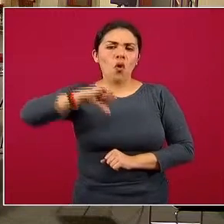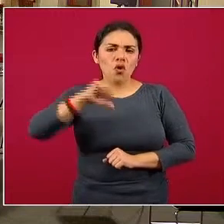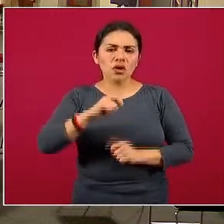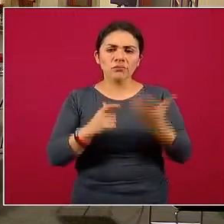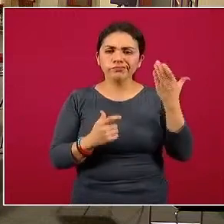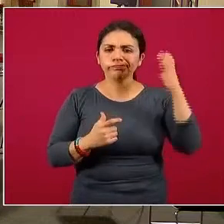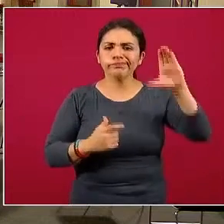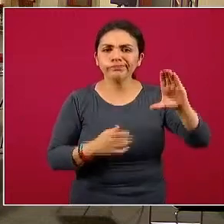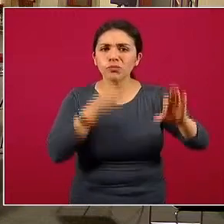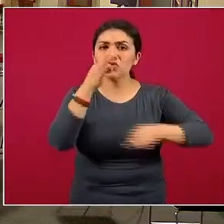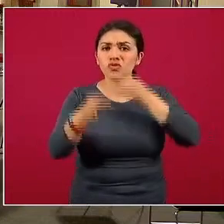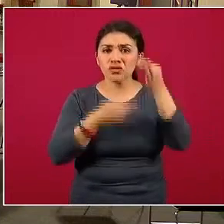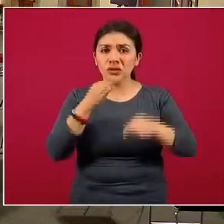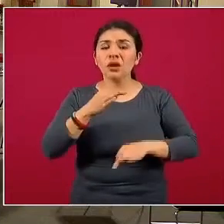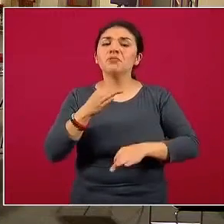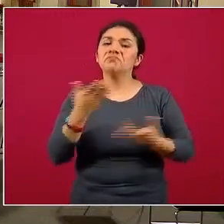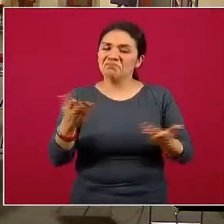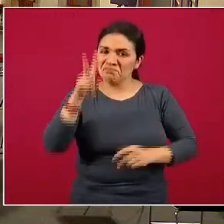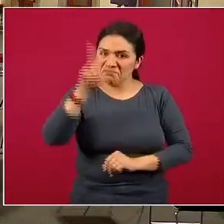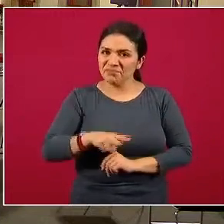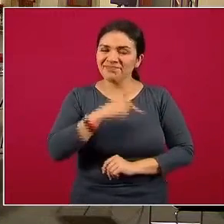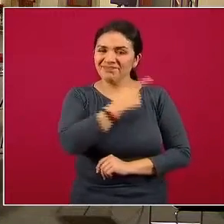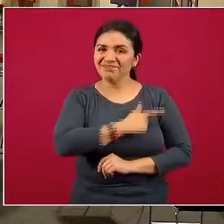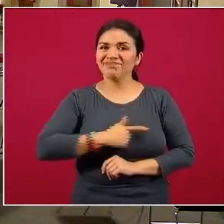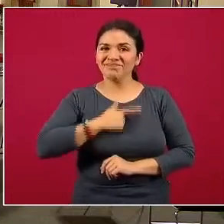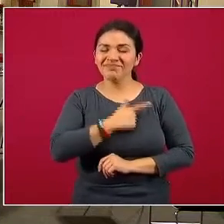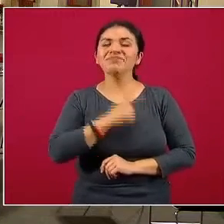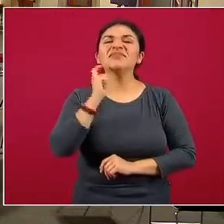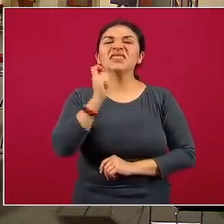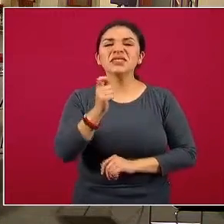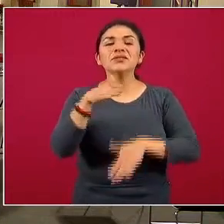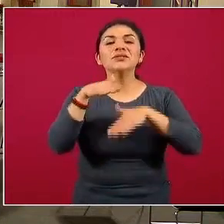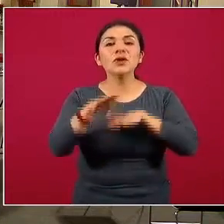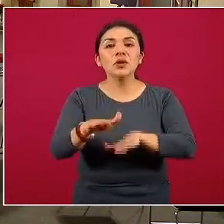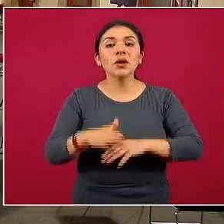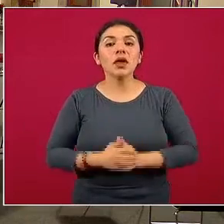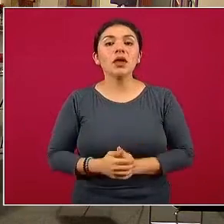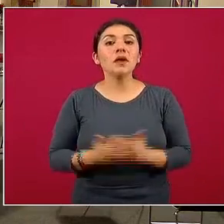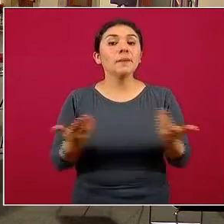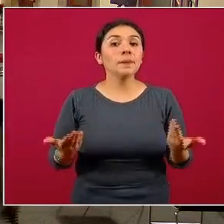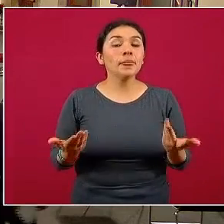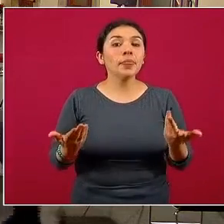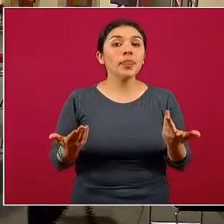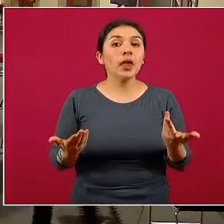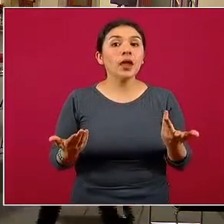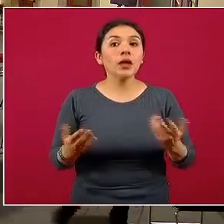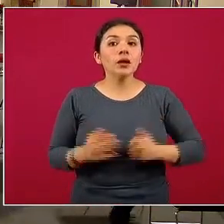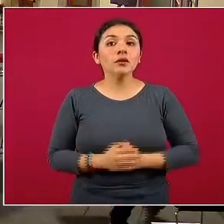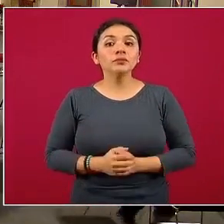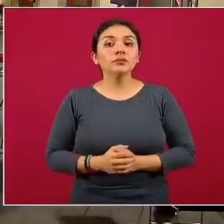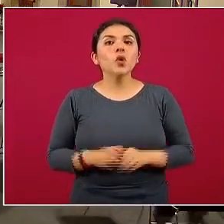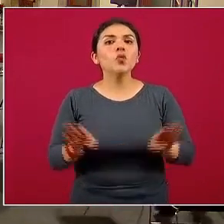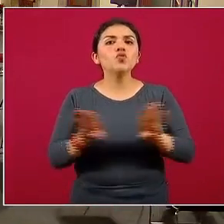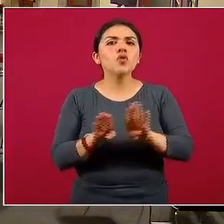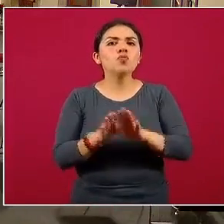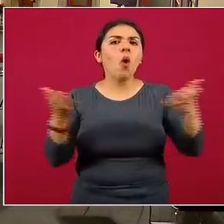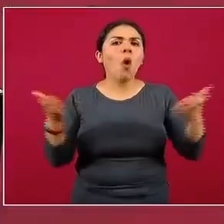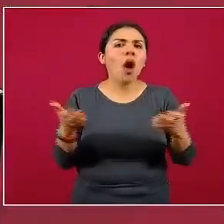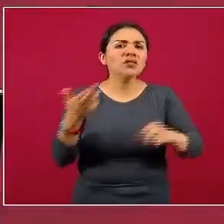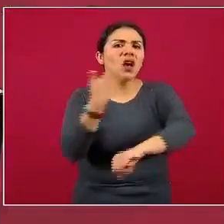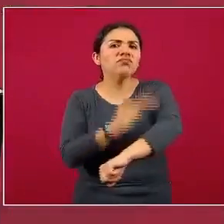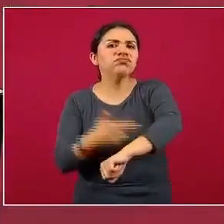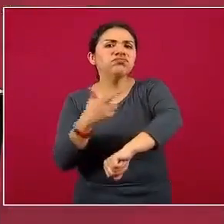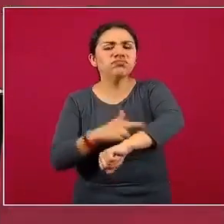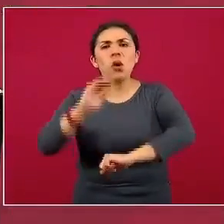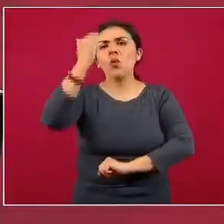Una noticia muy grata sobre cómo vamos procesando el